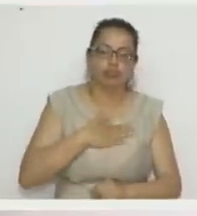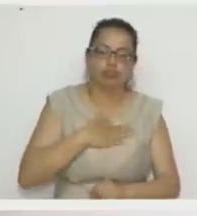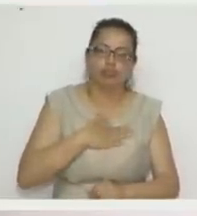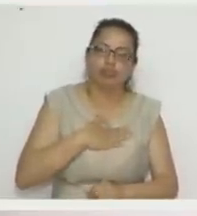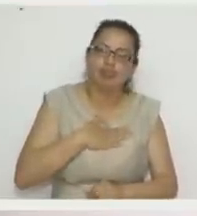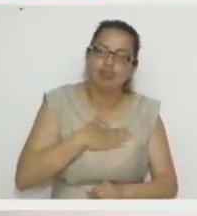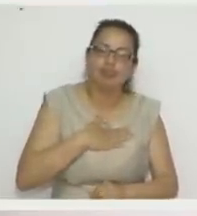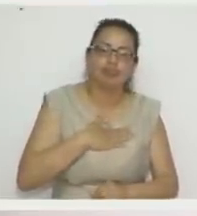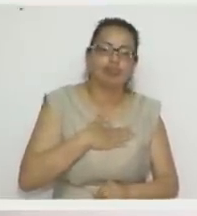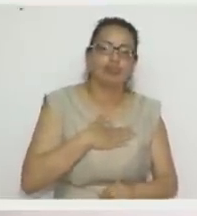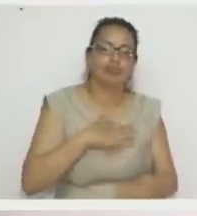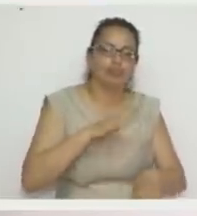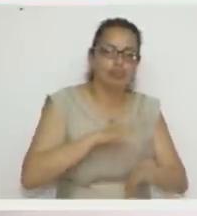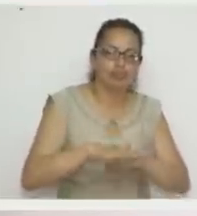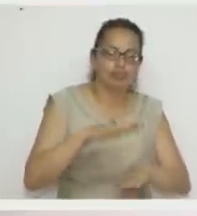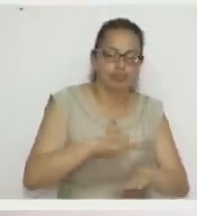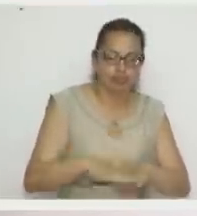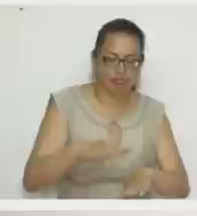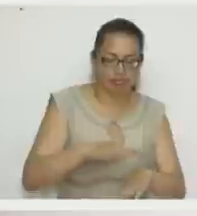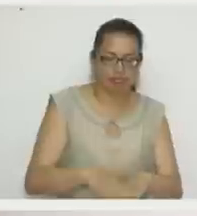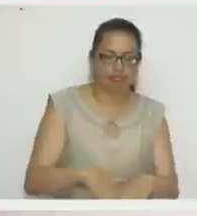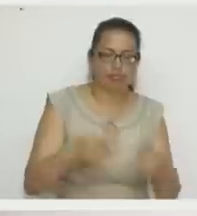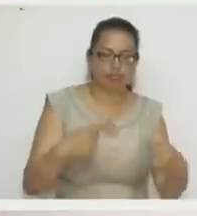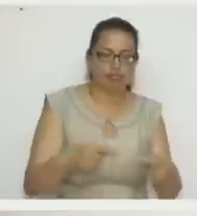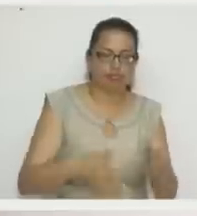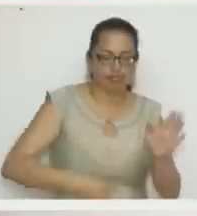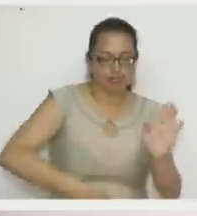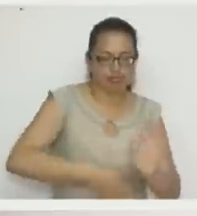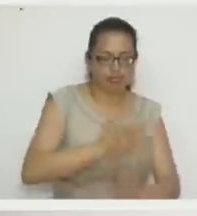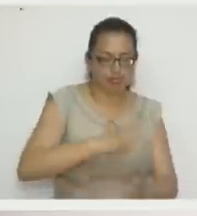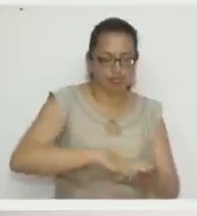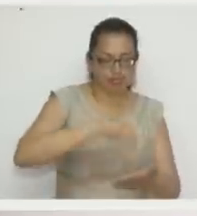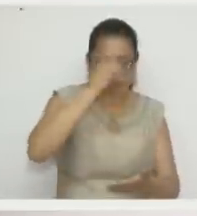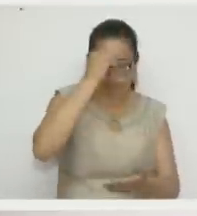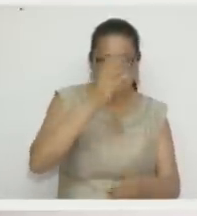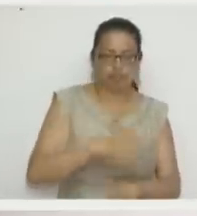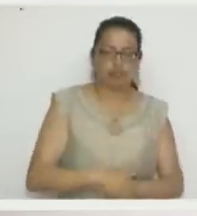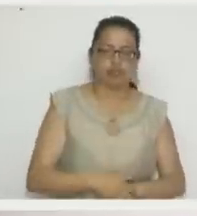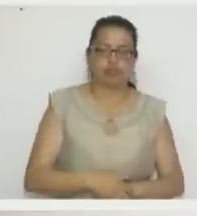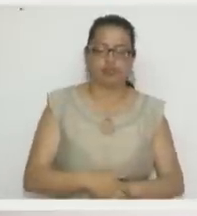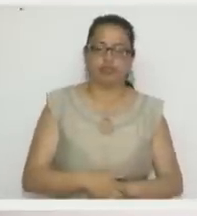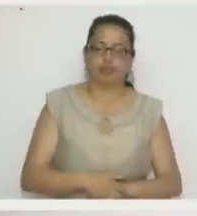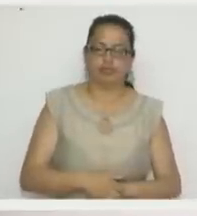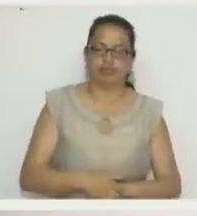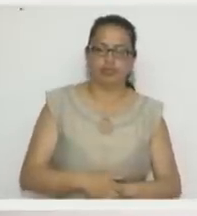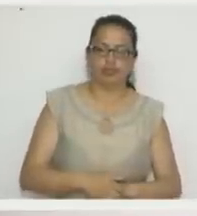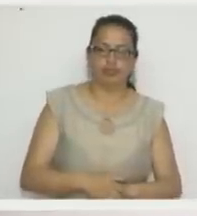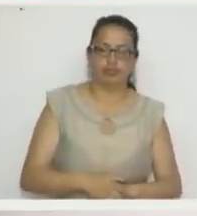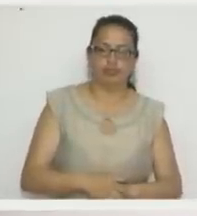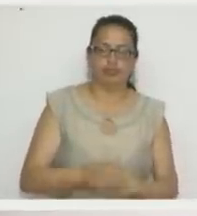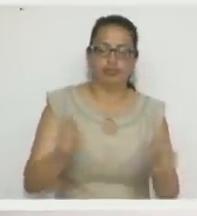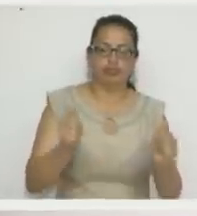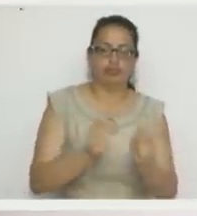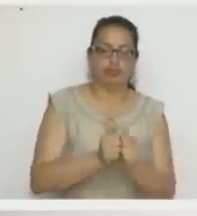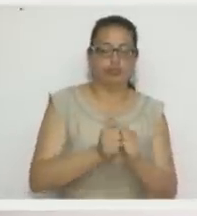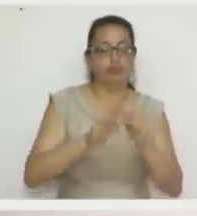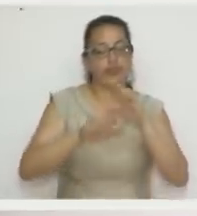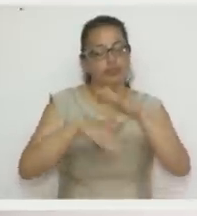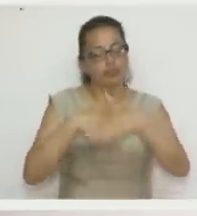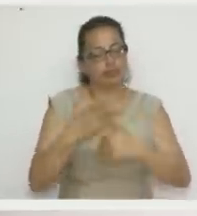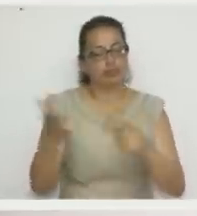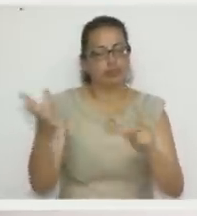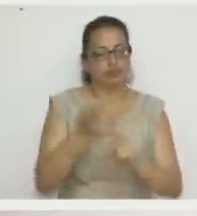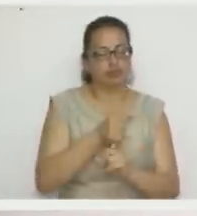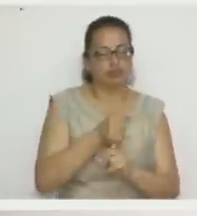Enseñarles e invitarlas para que vayan a aprender a la academia. Bueno, muchísimas gracias con ustedes. Mañana vamos a